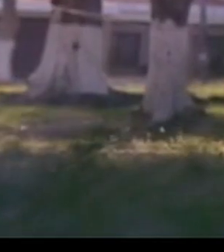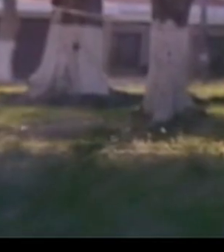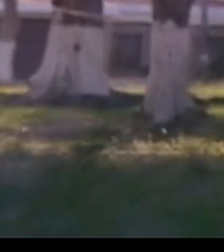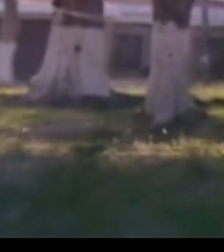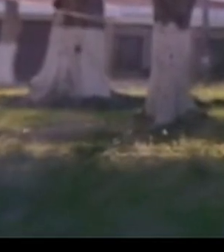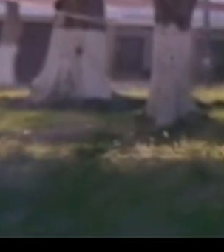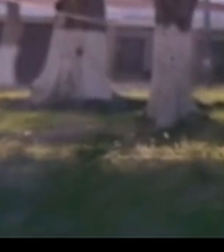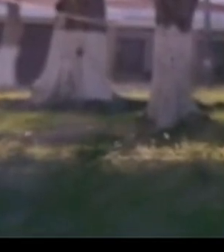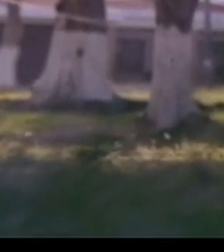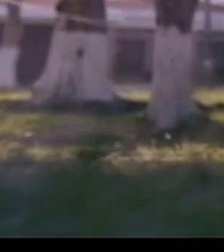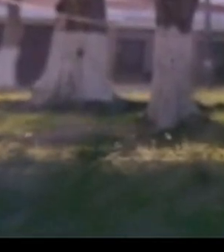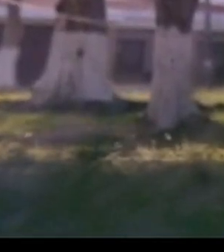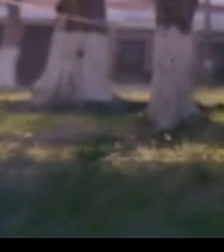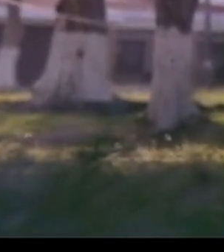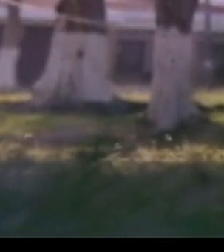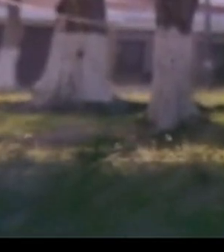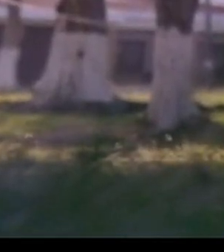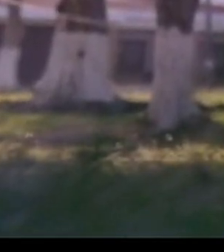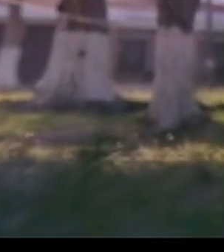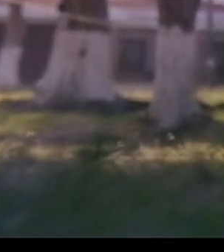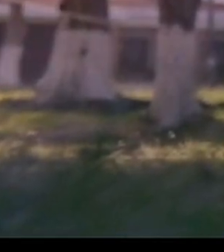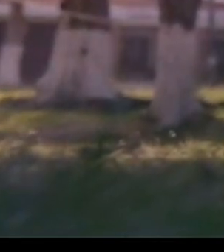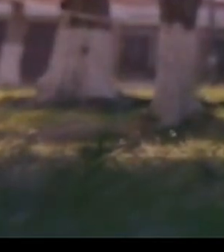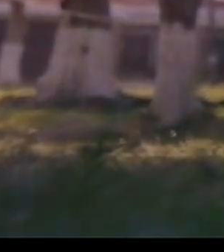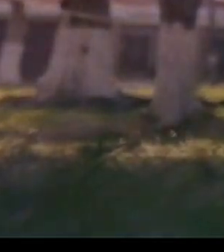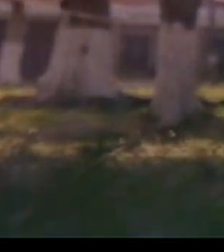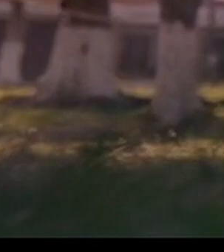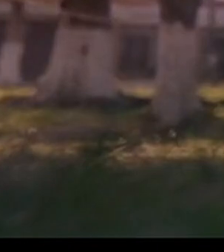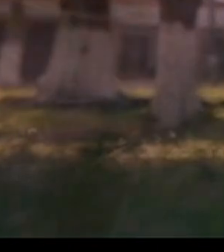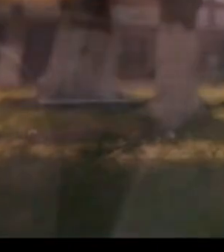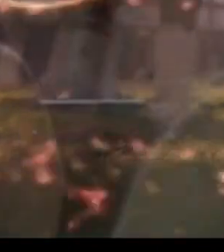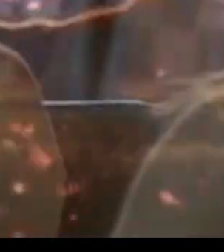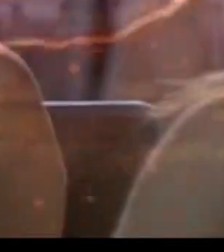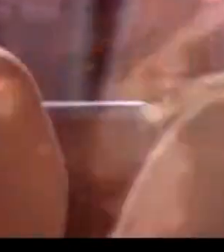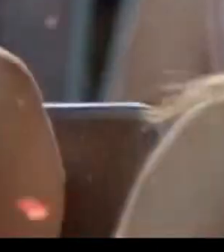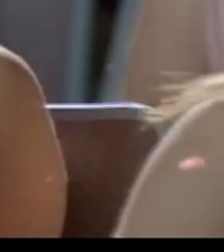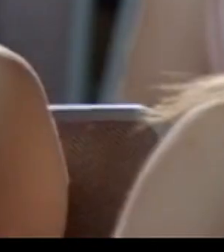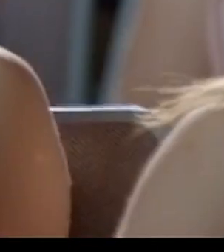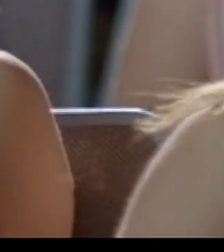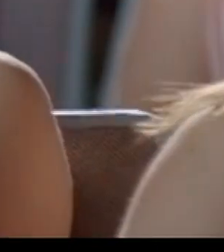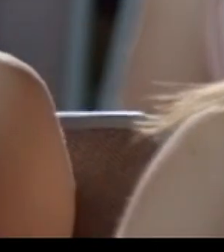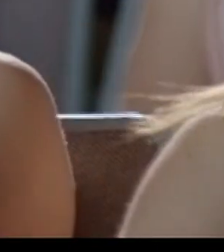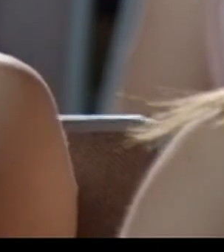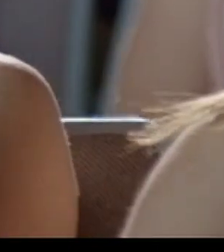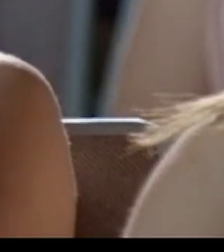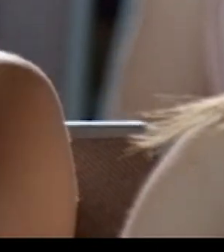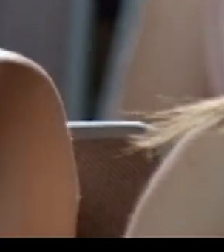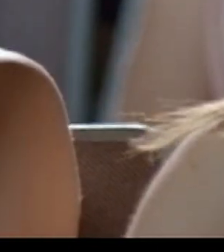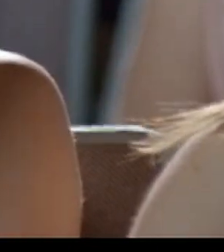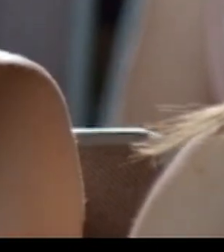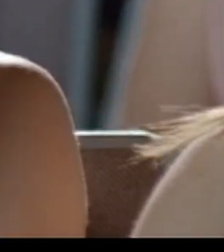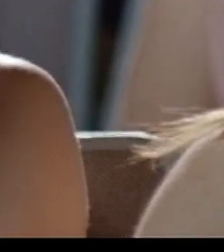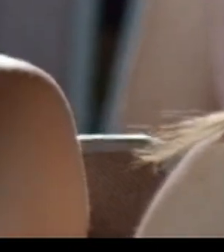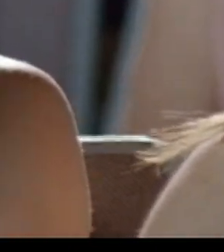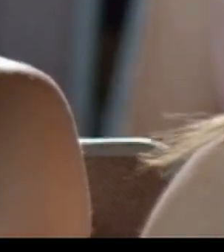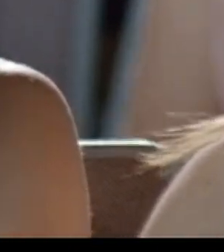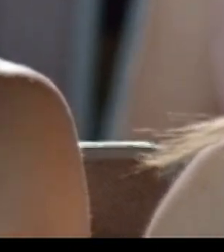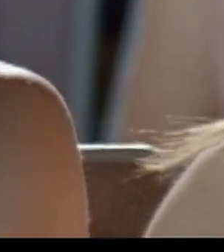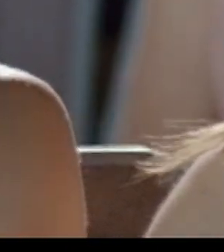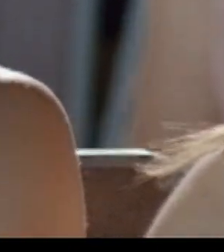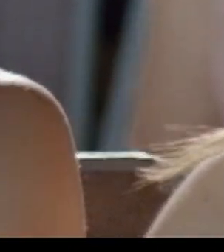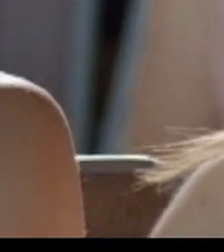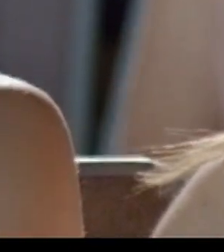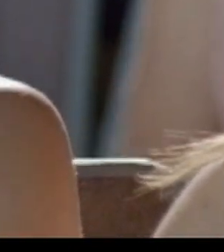Esta podría ser yo jugando con Bruno, pero en realidad estaría jadeando. Y esta podría ser yo en la graduación de Santiago.